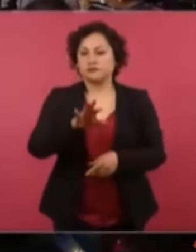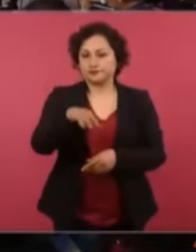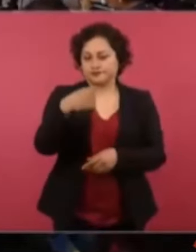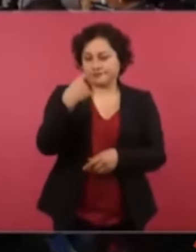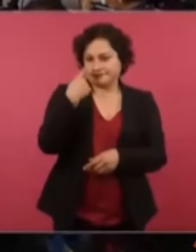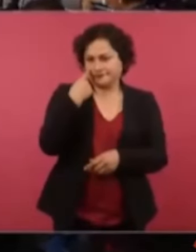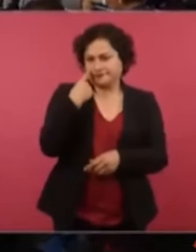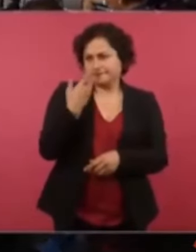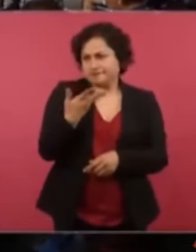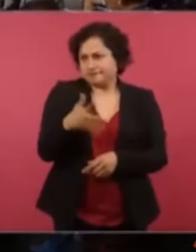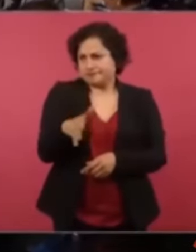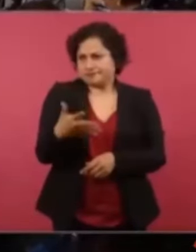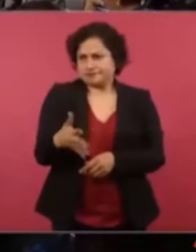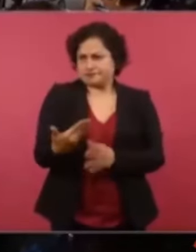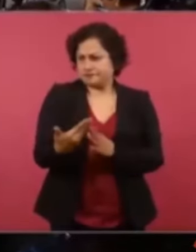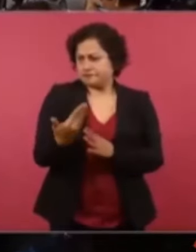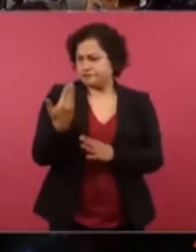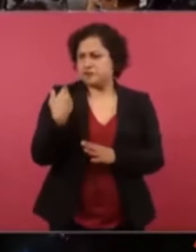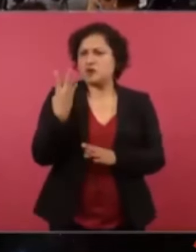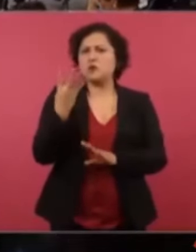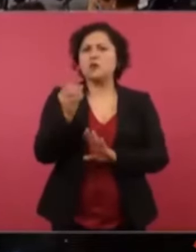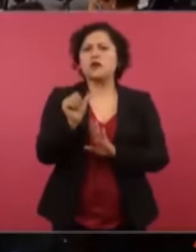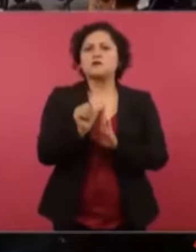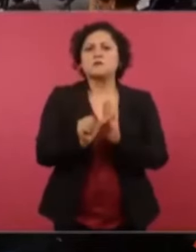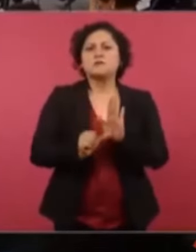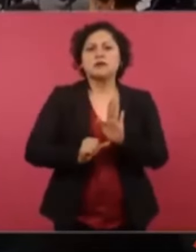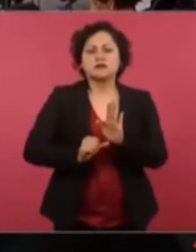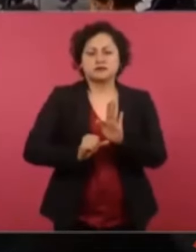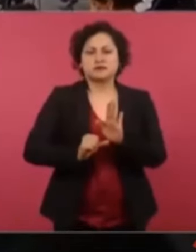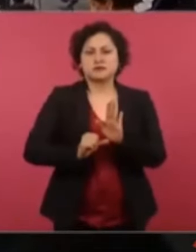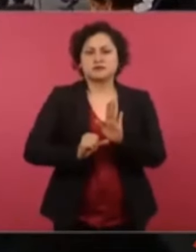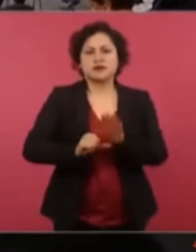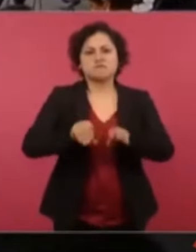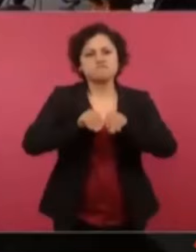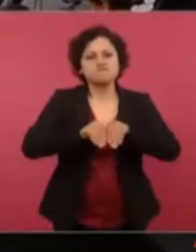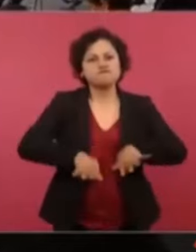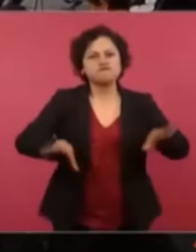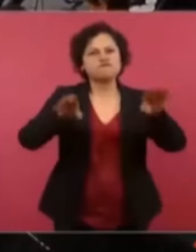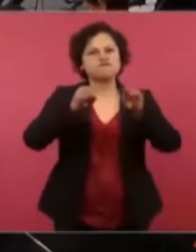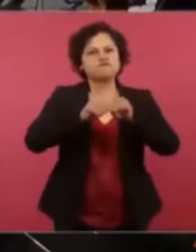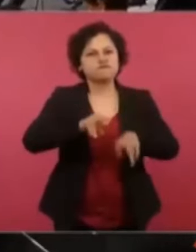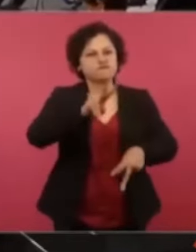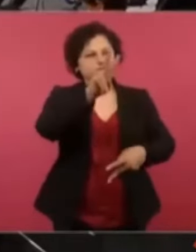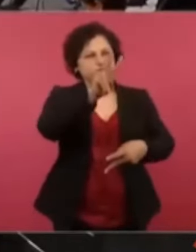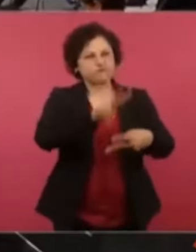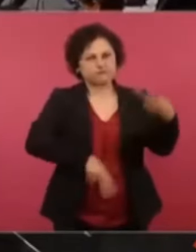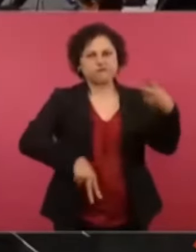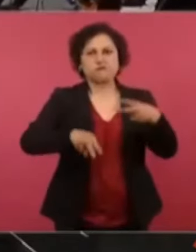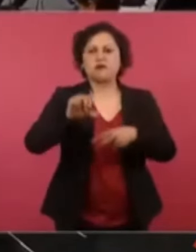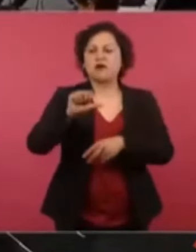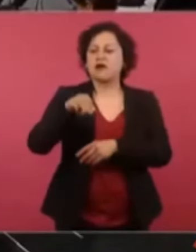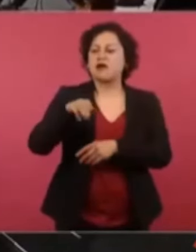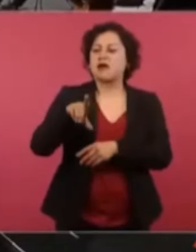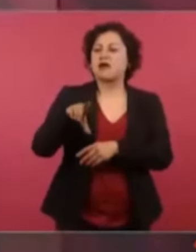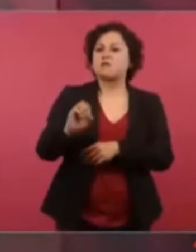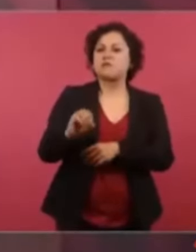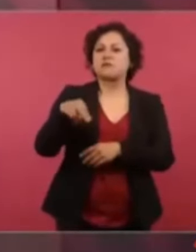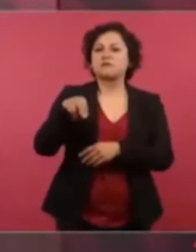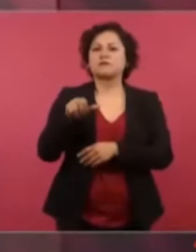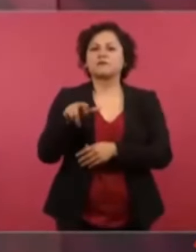como cuatro meses, empiezan con la campaña, AMLO, narcopresidente.